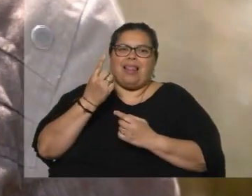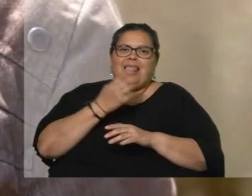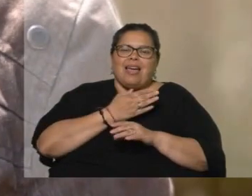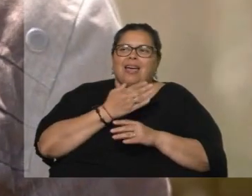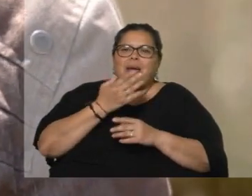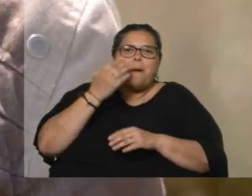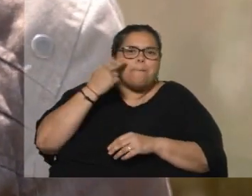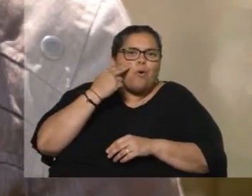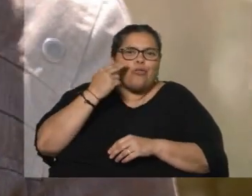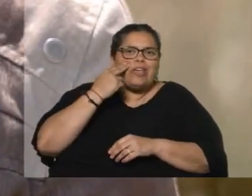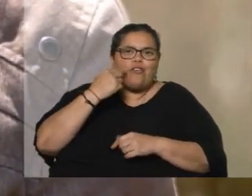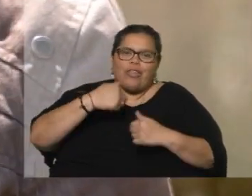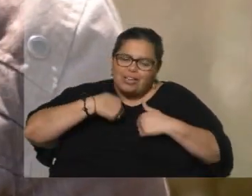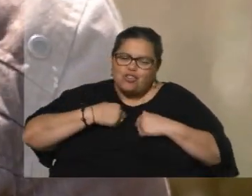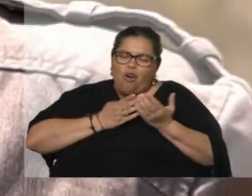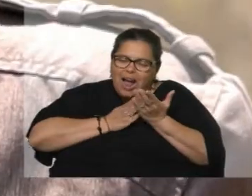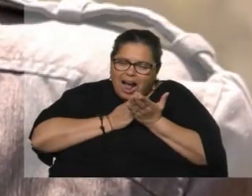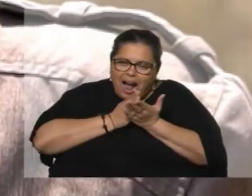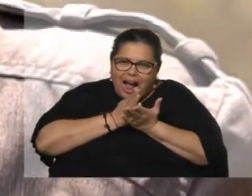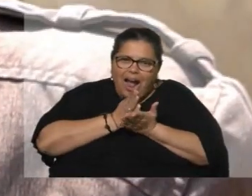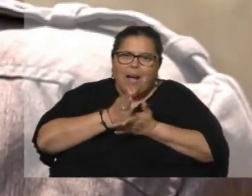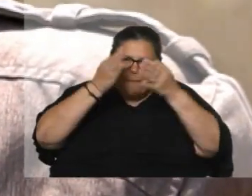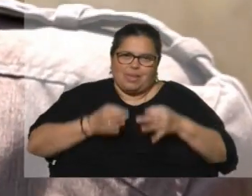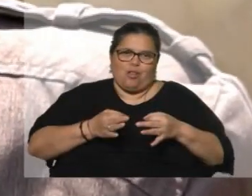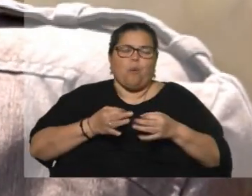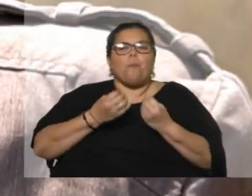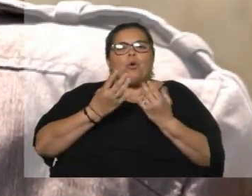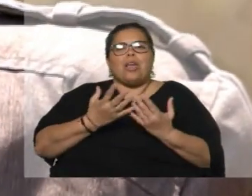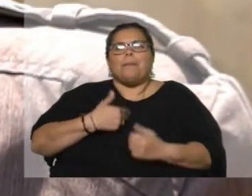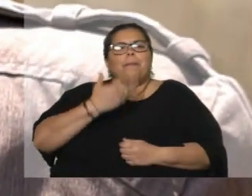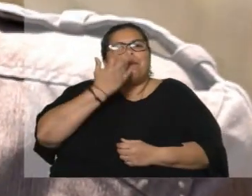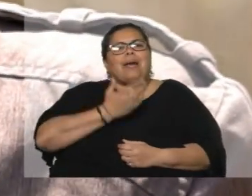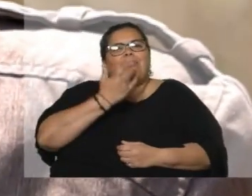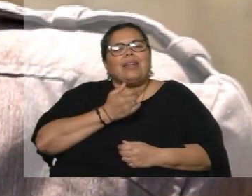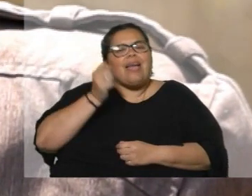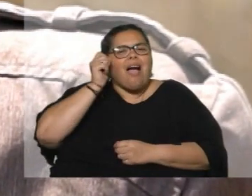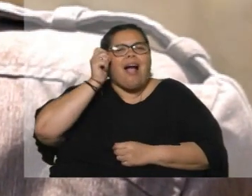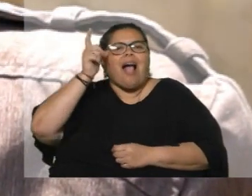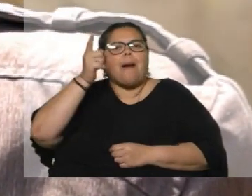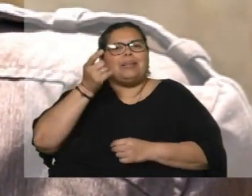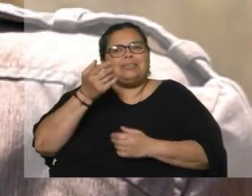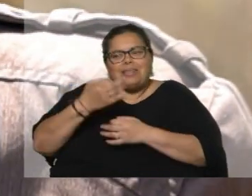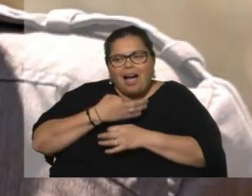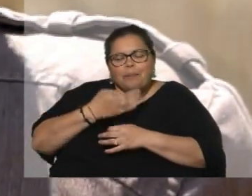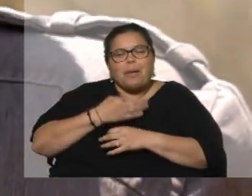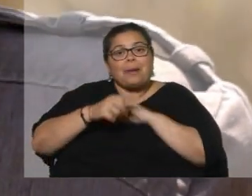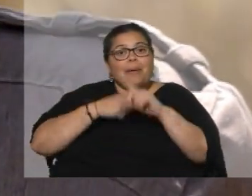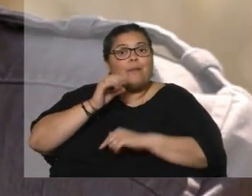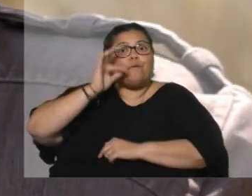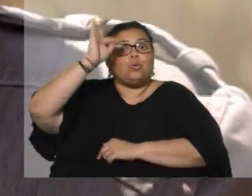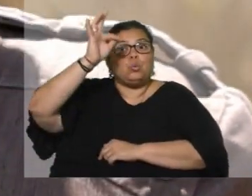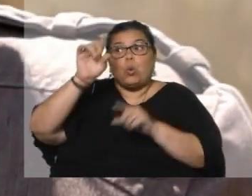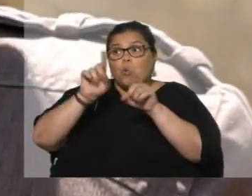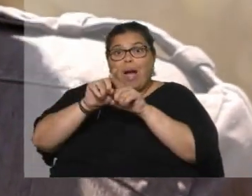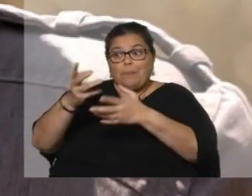yo tome este camino. Me encantaría capacitarme para el día de mañana, así como